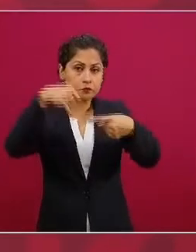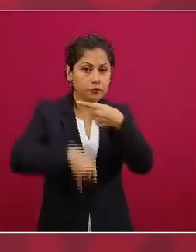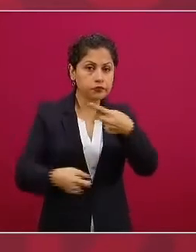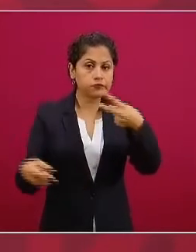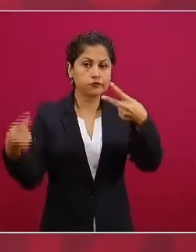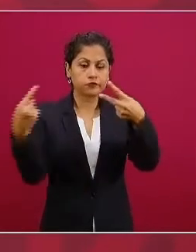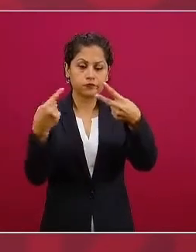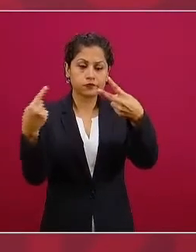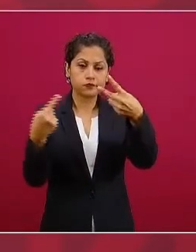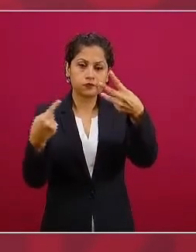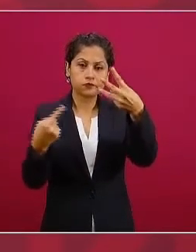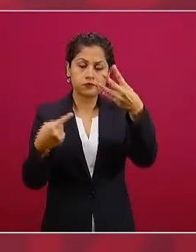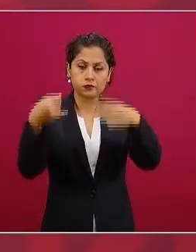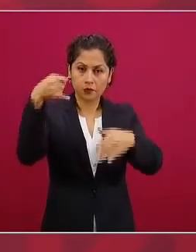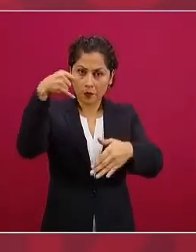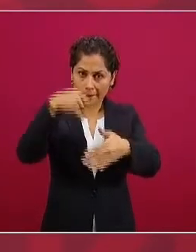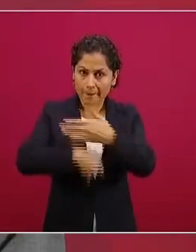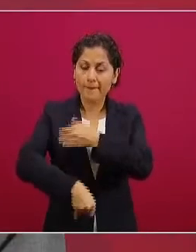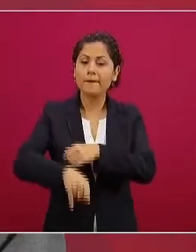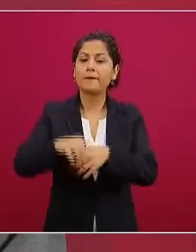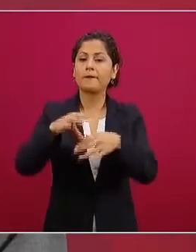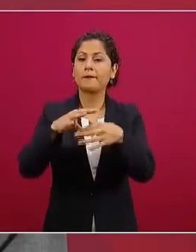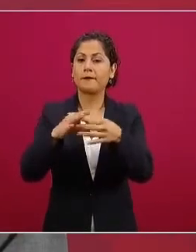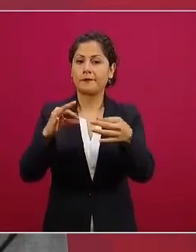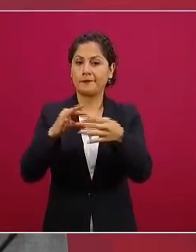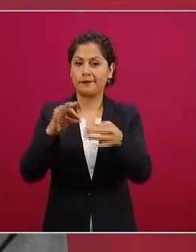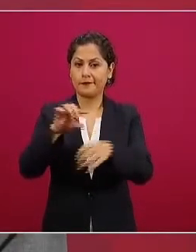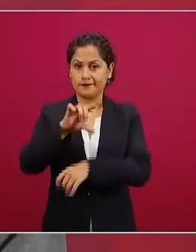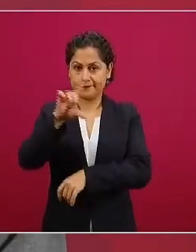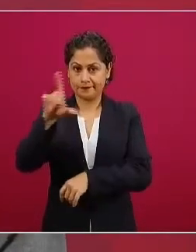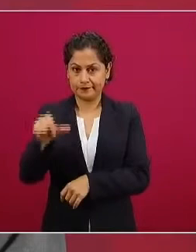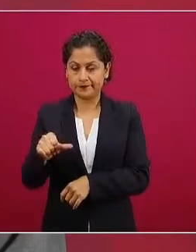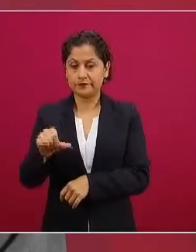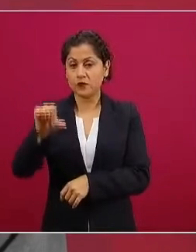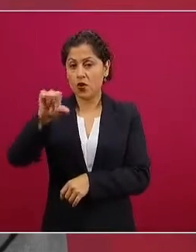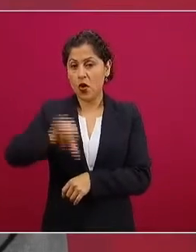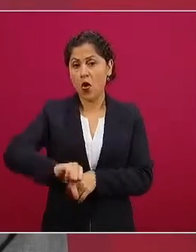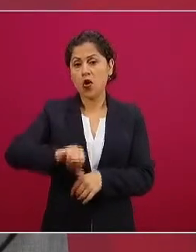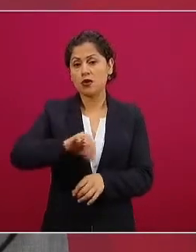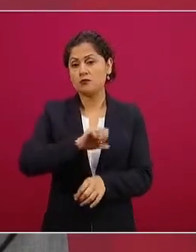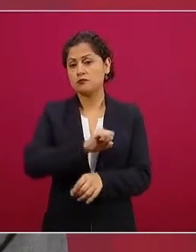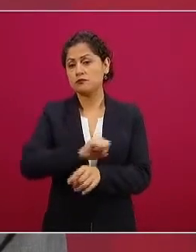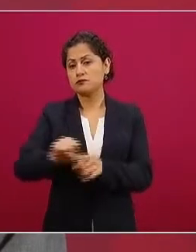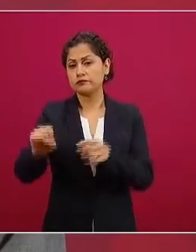Se está haciendo un trabajo minucioso.